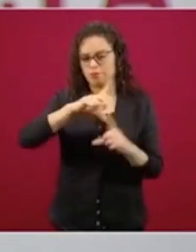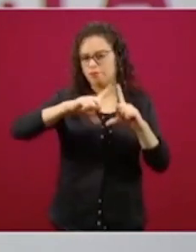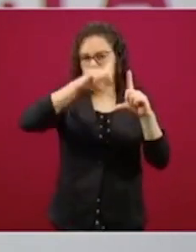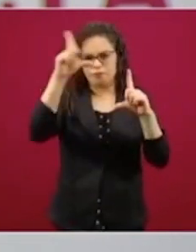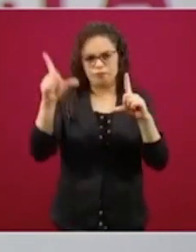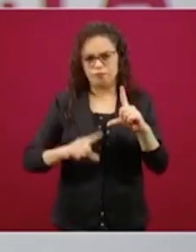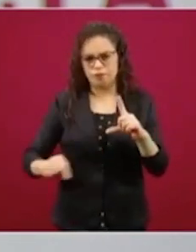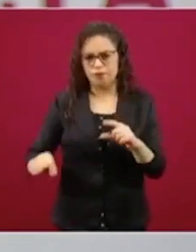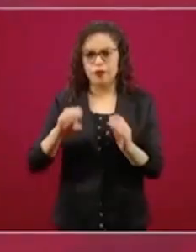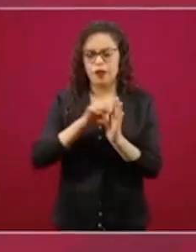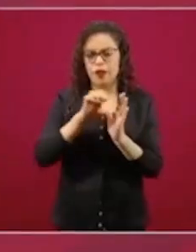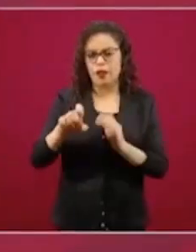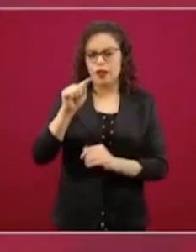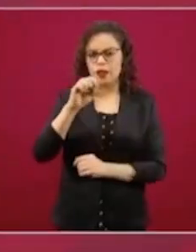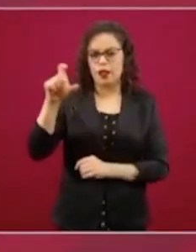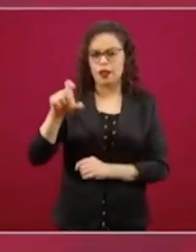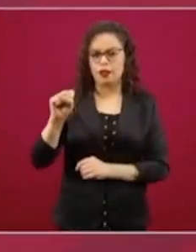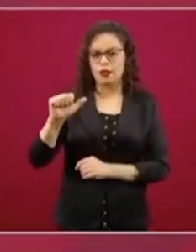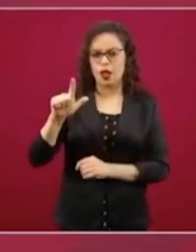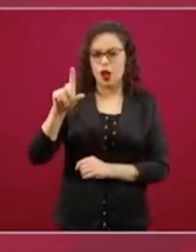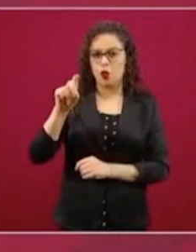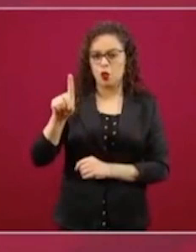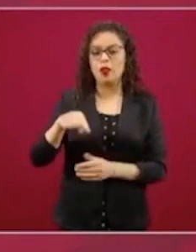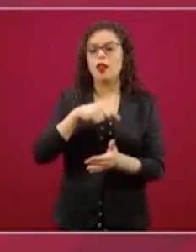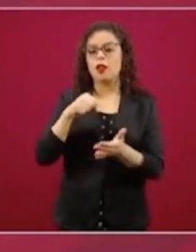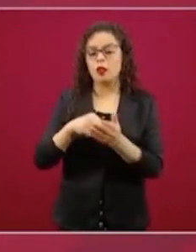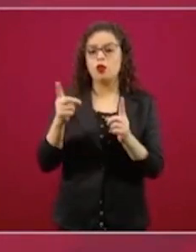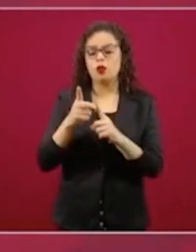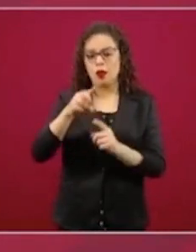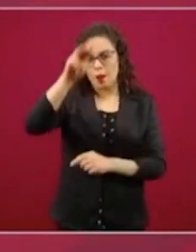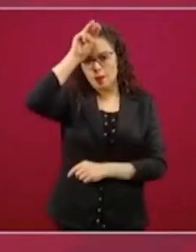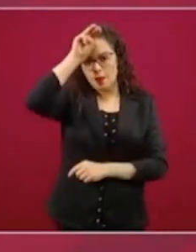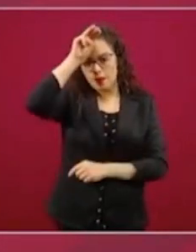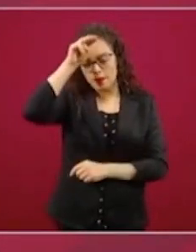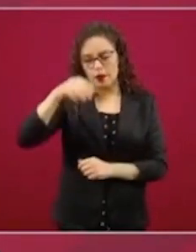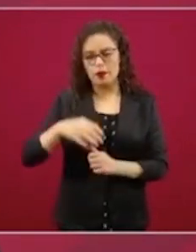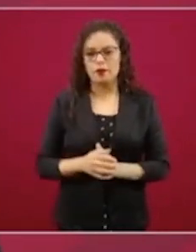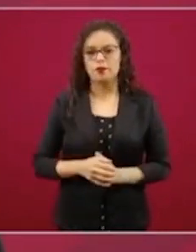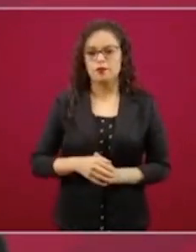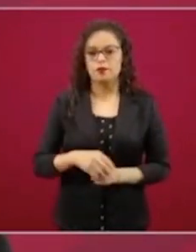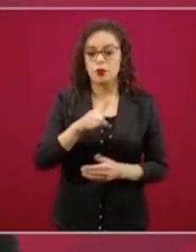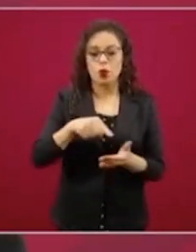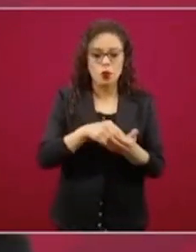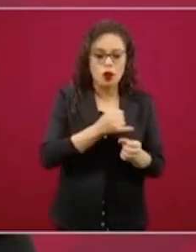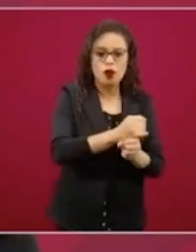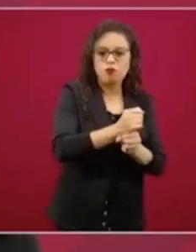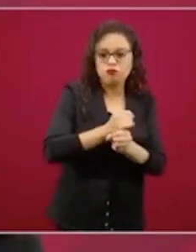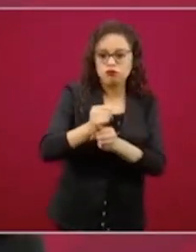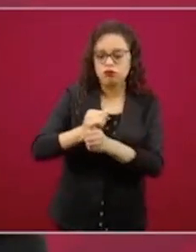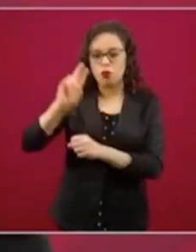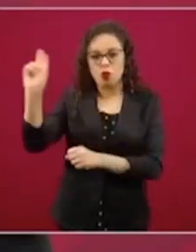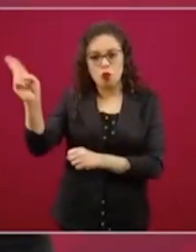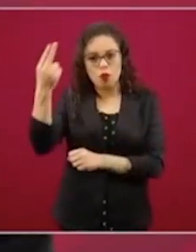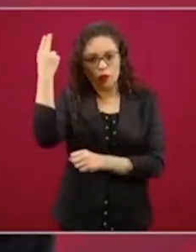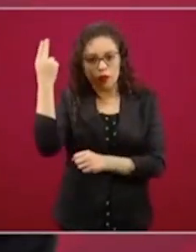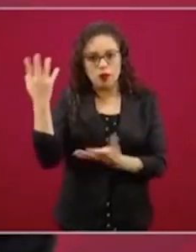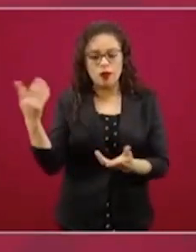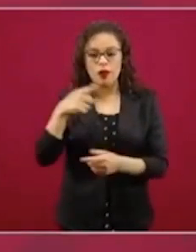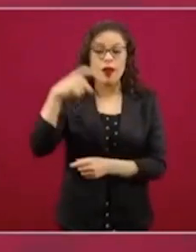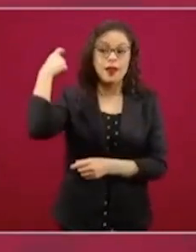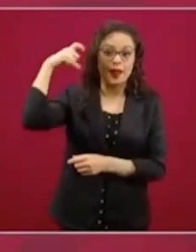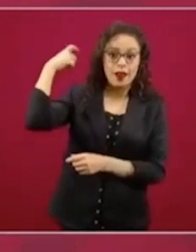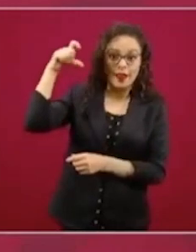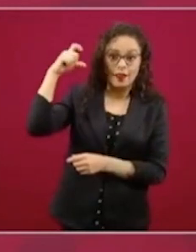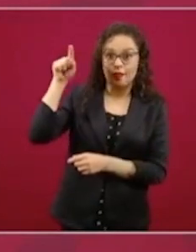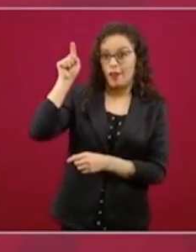ejemplo, TEC Salud, que tiene su sede en Monterrey, centros de investigación de universidades como la Universidad de Querétaro